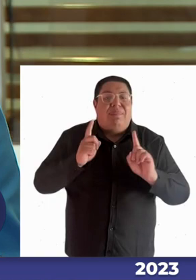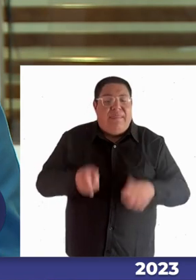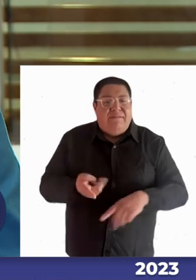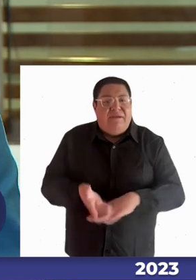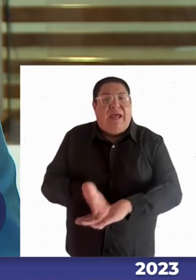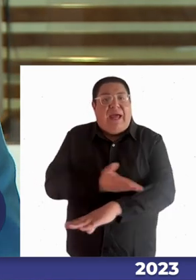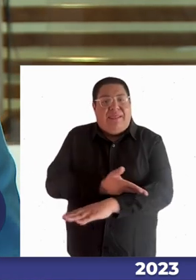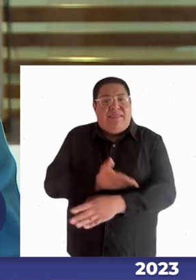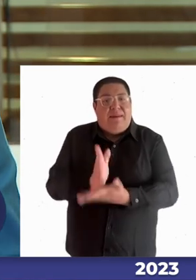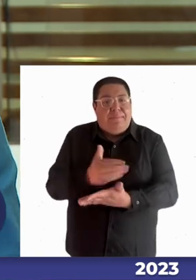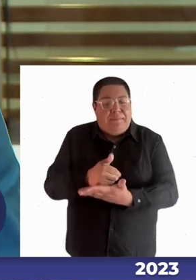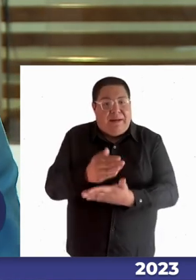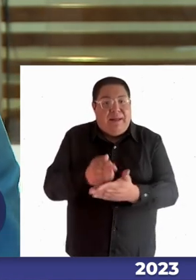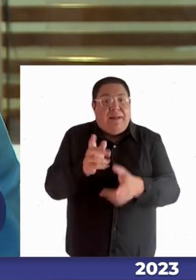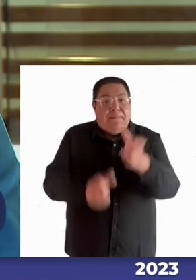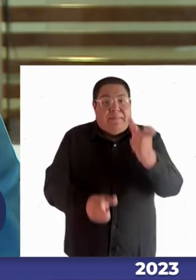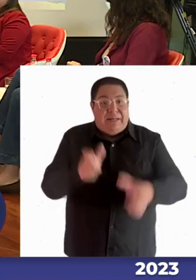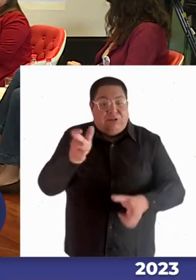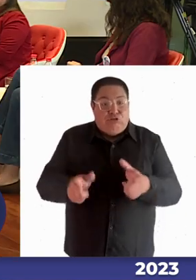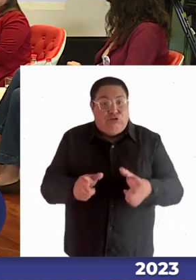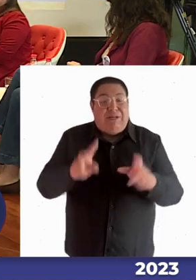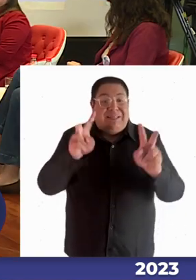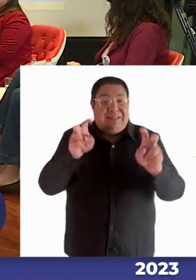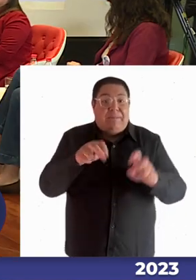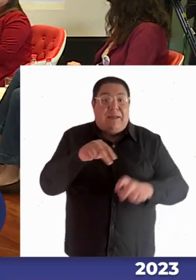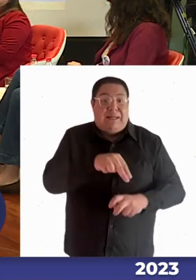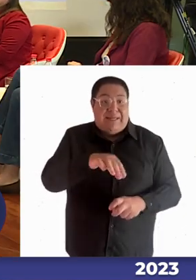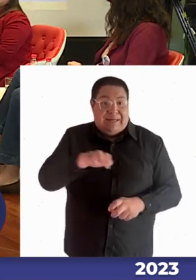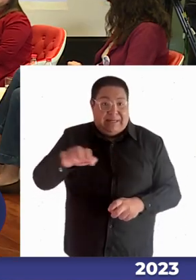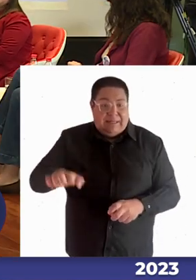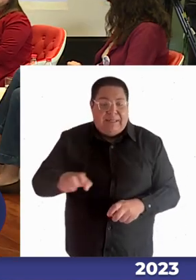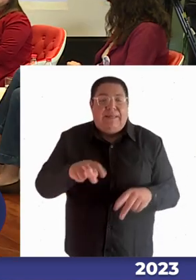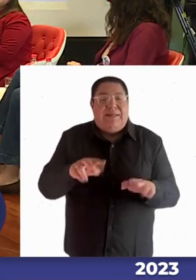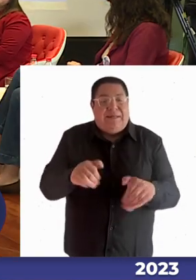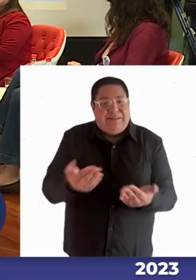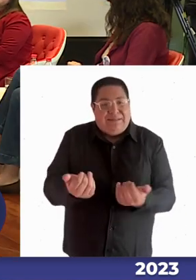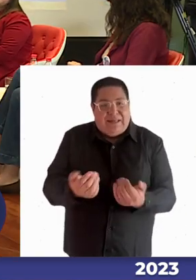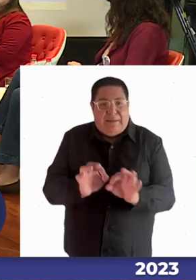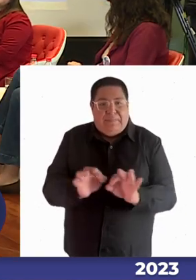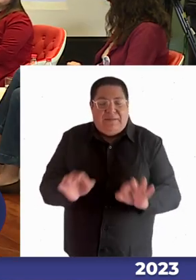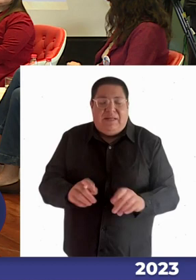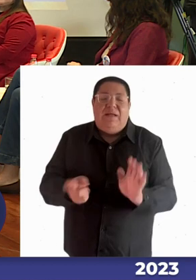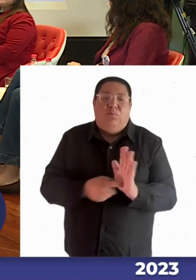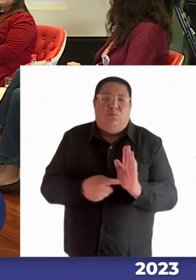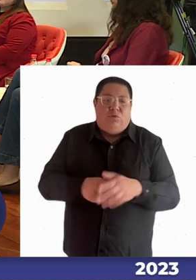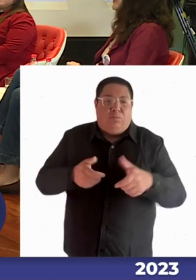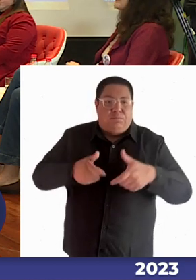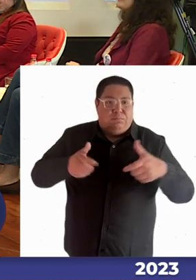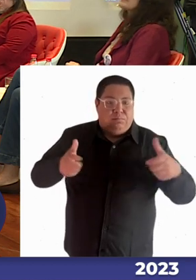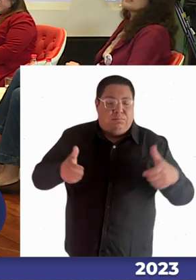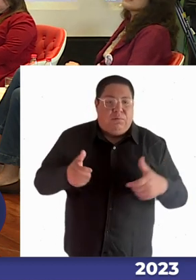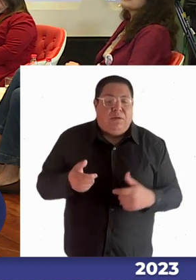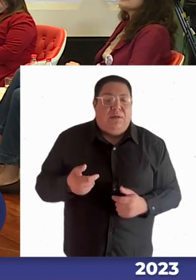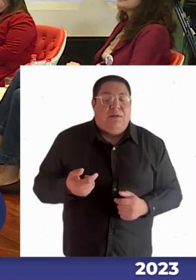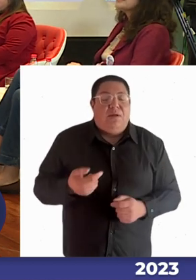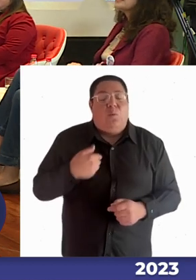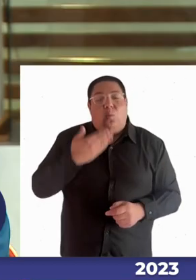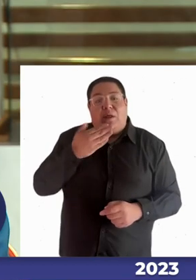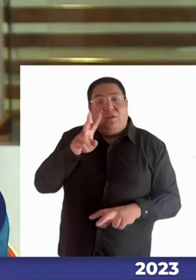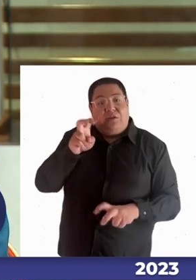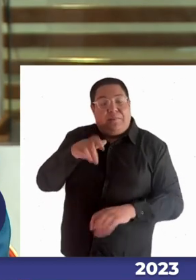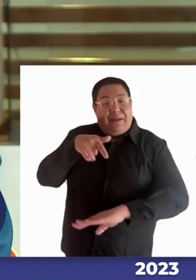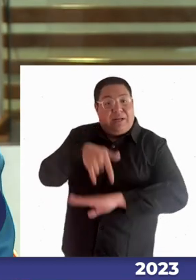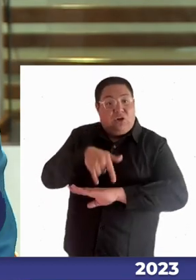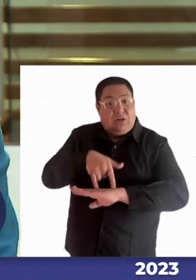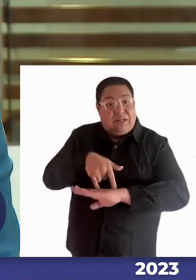cantidad de población con necesidades especiales va a seguir cada día aumentando cuando yo entré al congreso hace seis años atrás